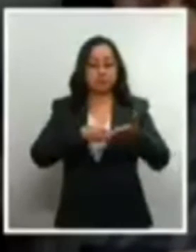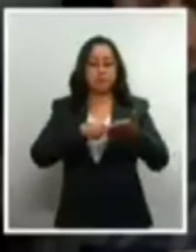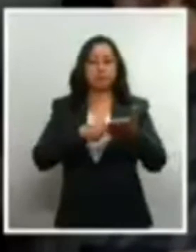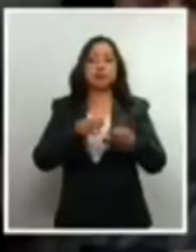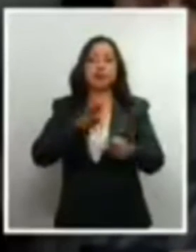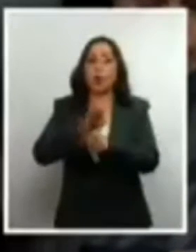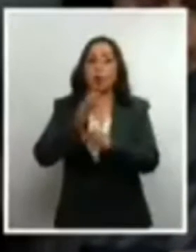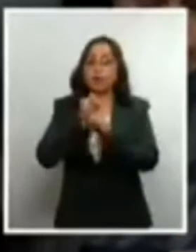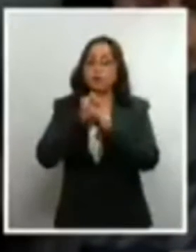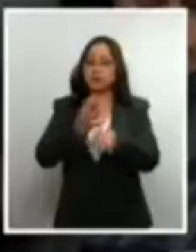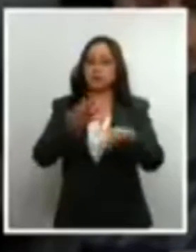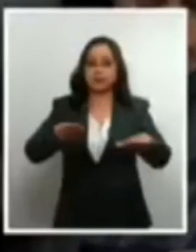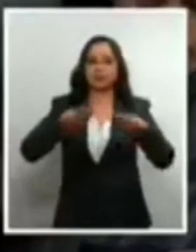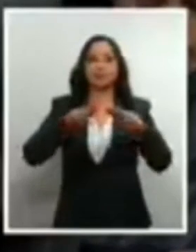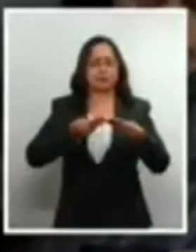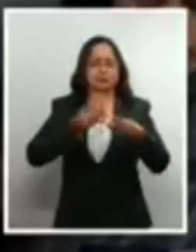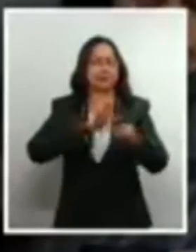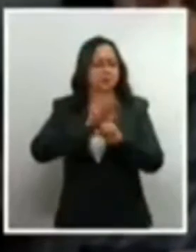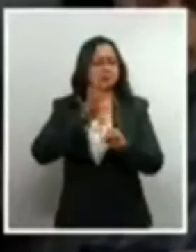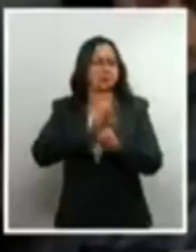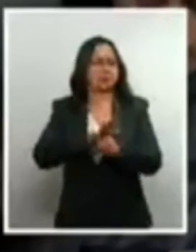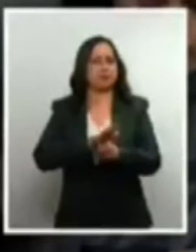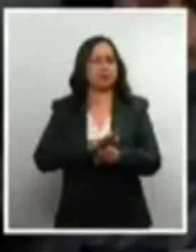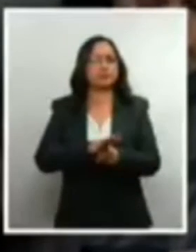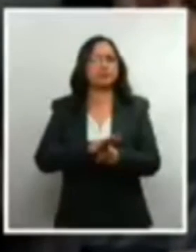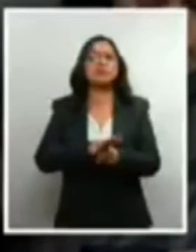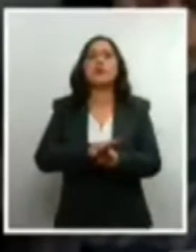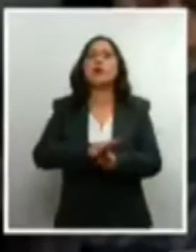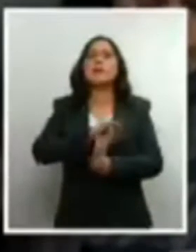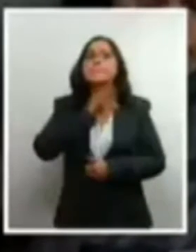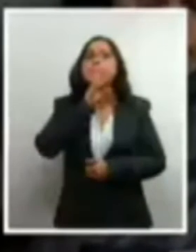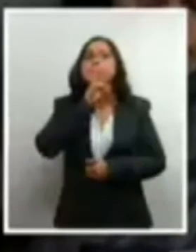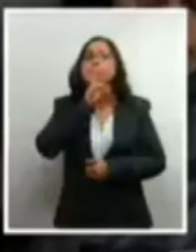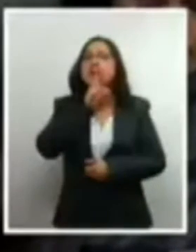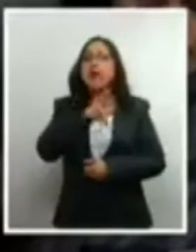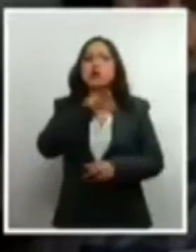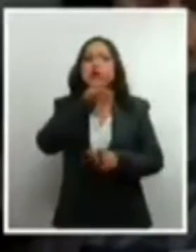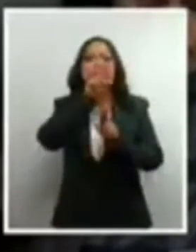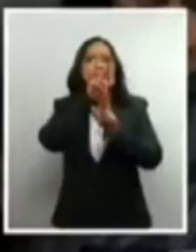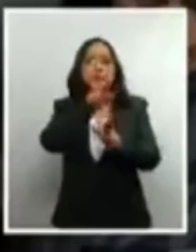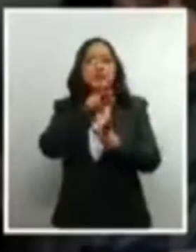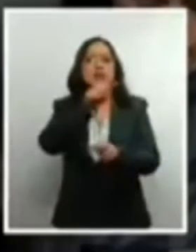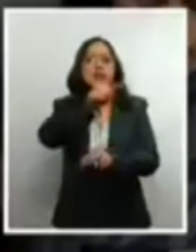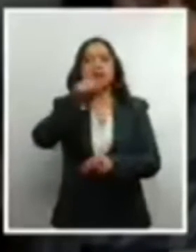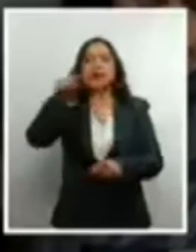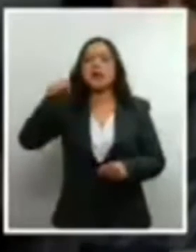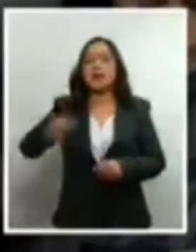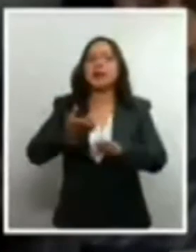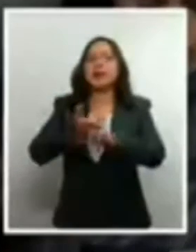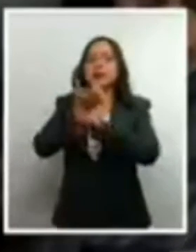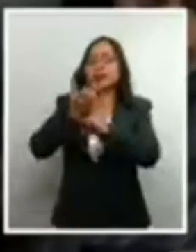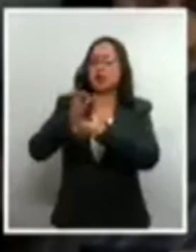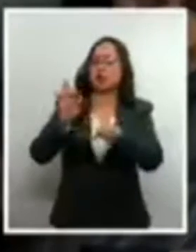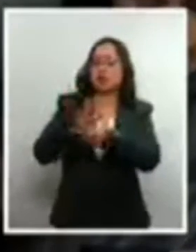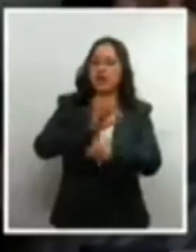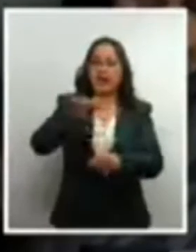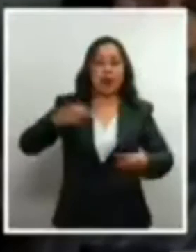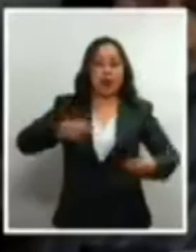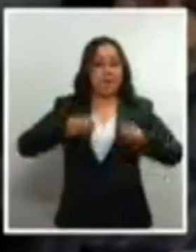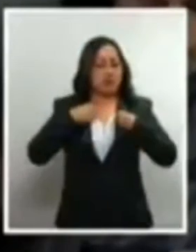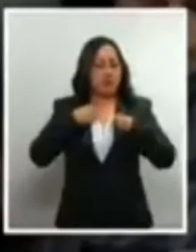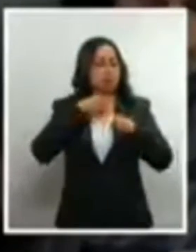estadísticamente de manera sustancial mejores los resultados en los estados que protegen la vida.